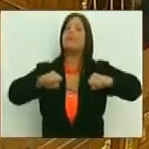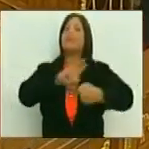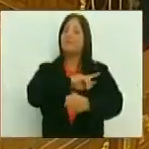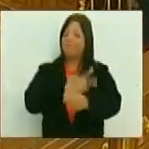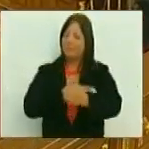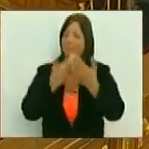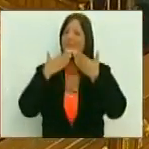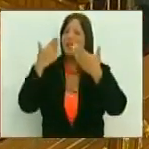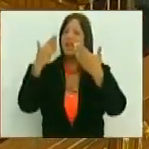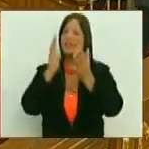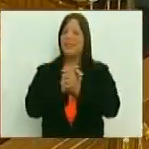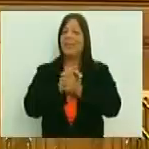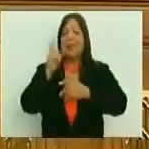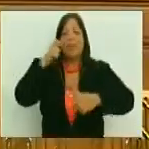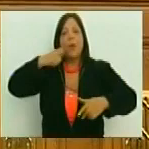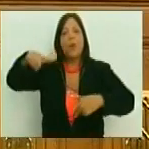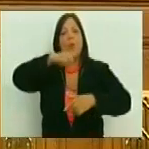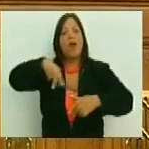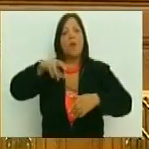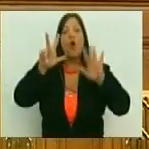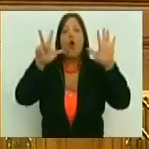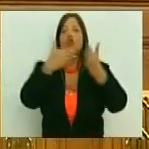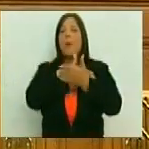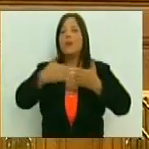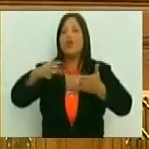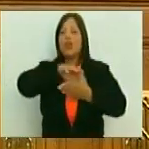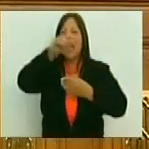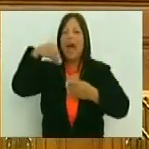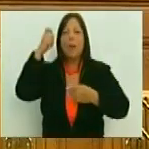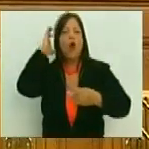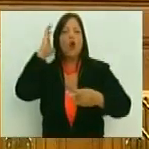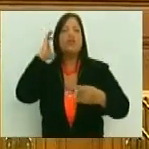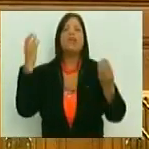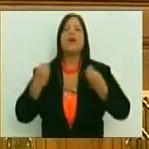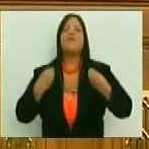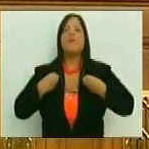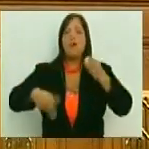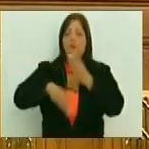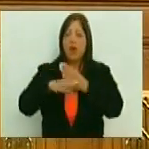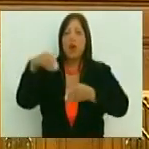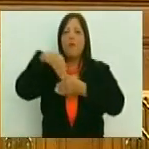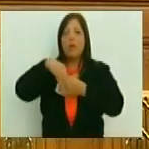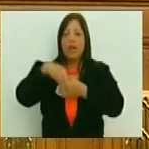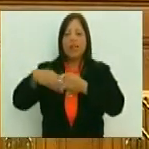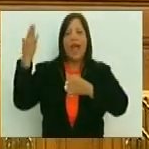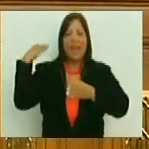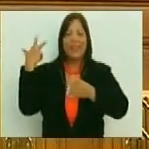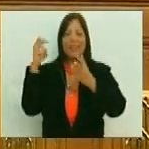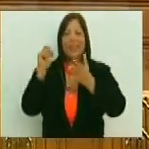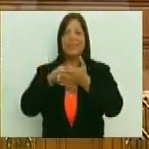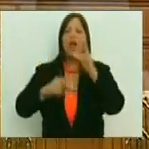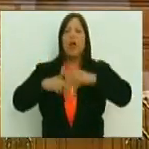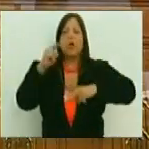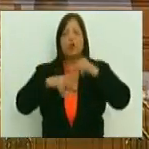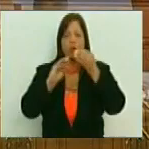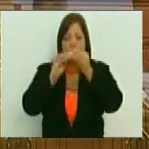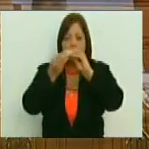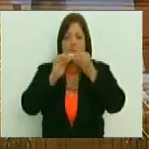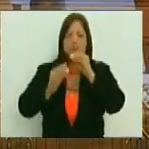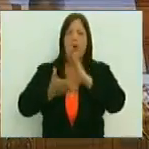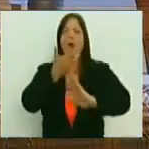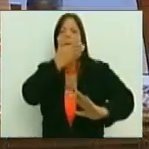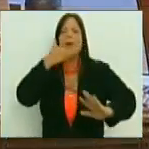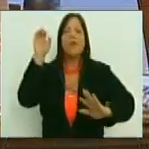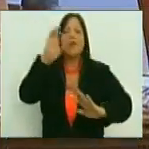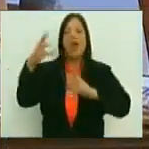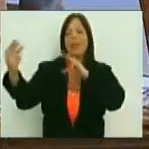agradecerle al pueblo heroico, más de 8 millones de almas de conciencias vivas que siguen apostando a la construcción del país a